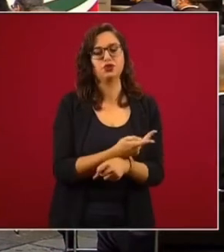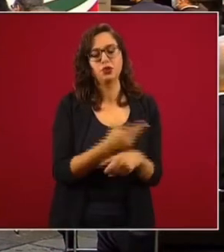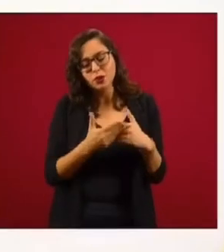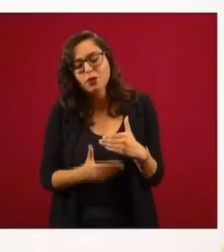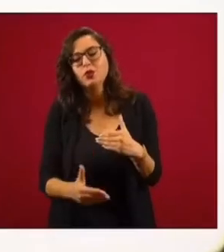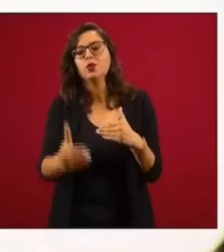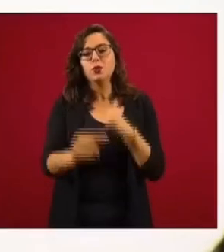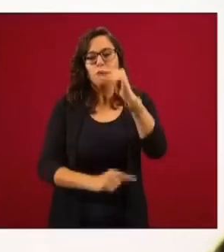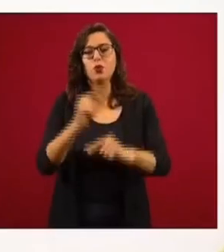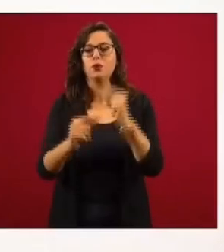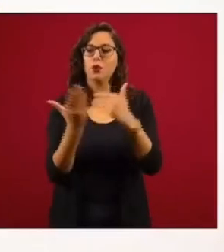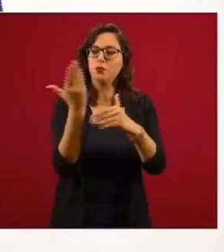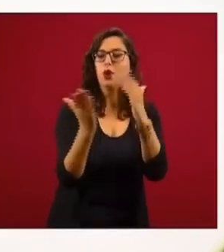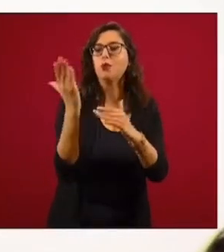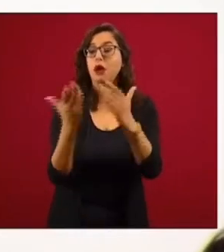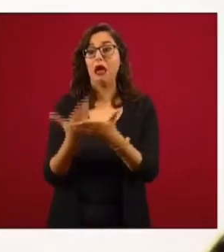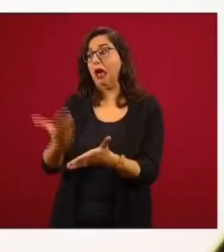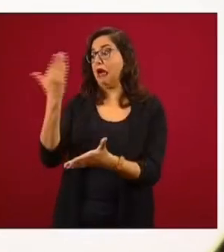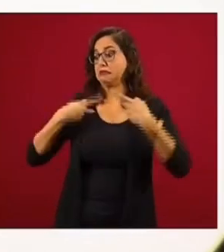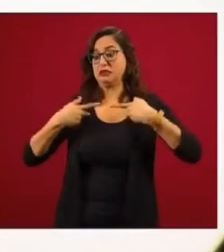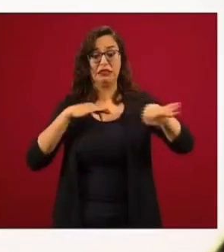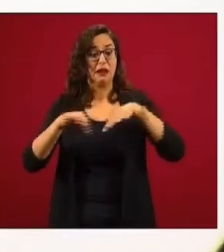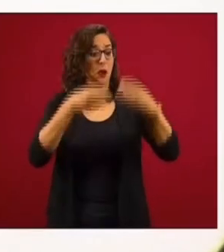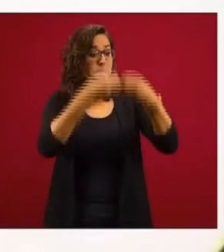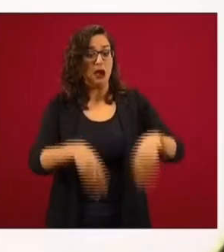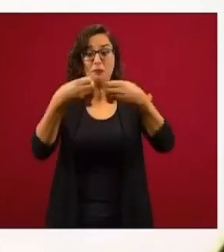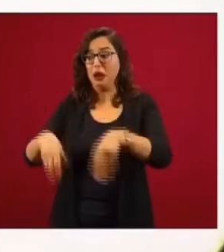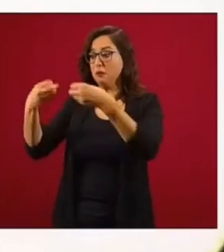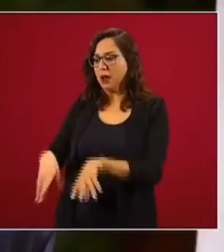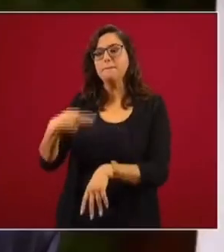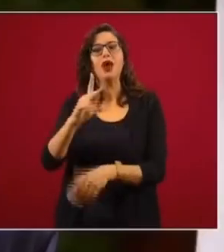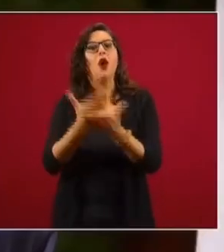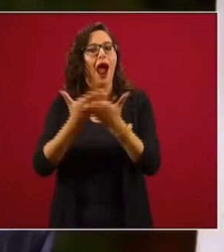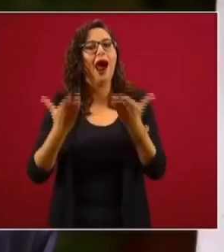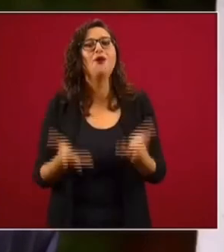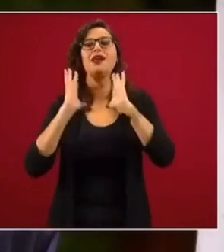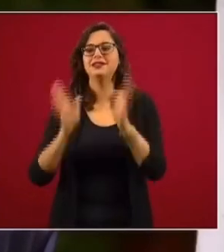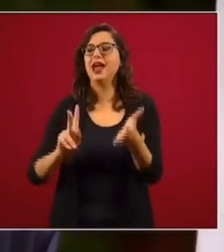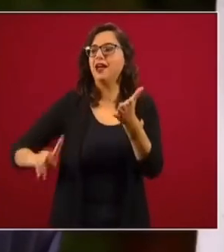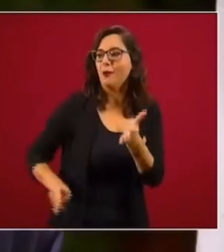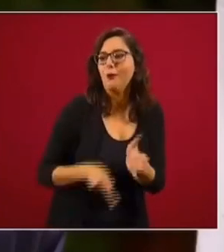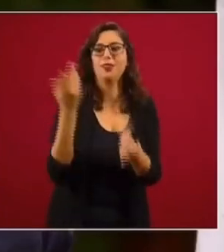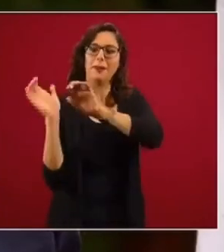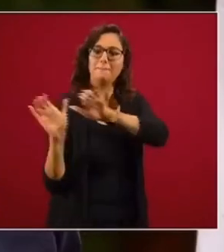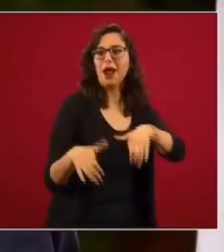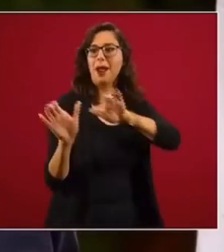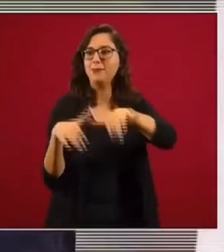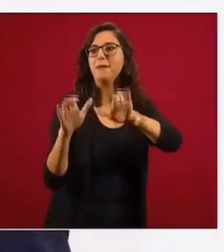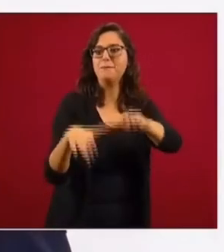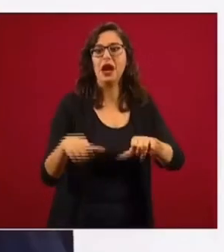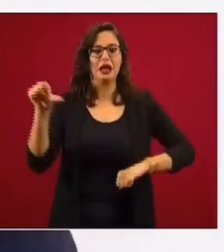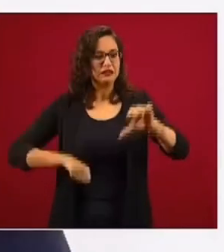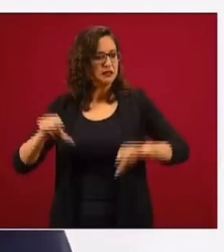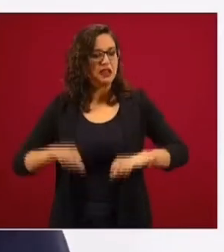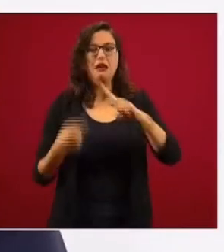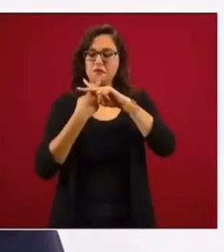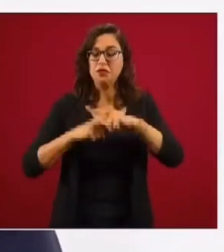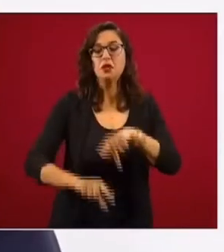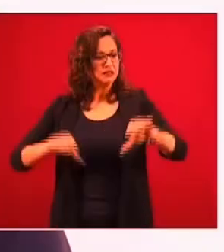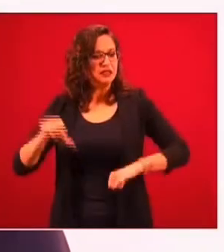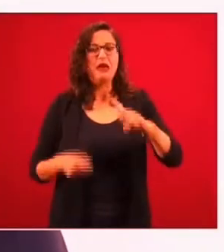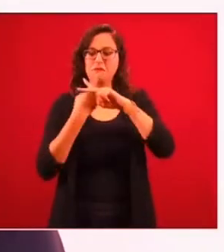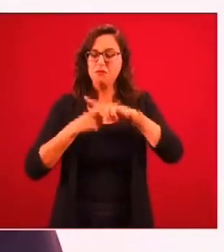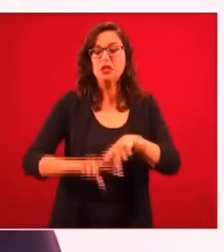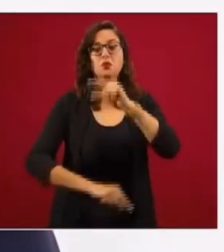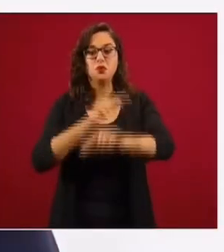se están recuperando los empleos perdidos. Se está regresando poco a poco a la normalidad productiva. Ya estamos empezando a crecer,